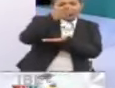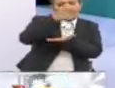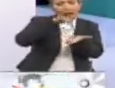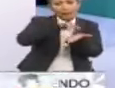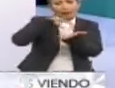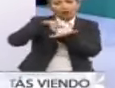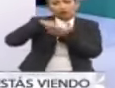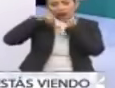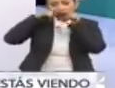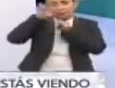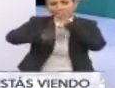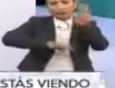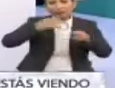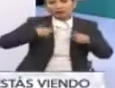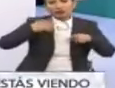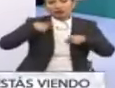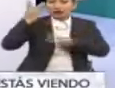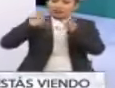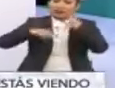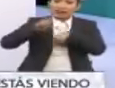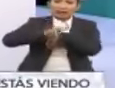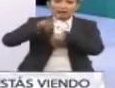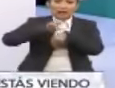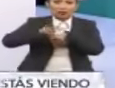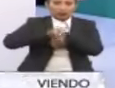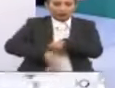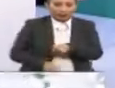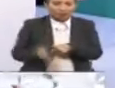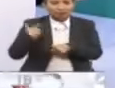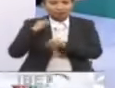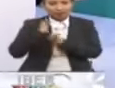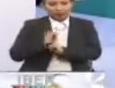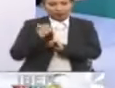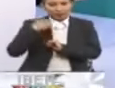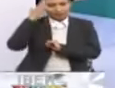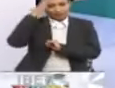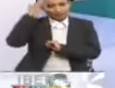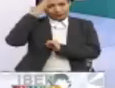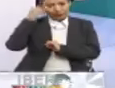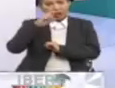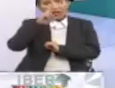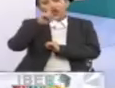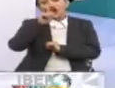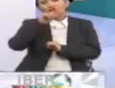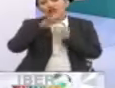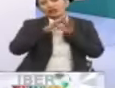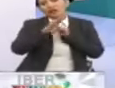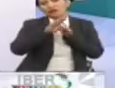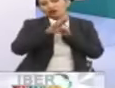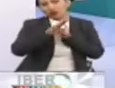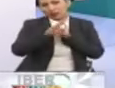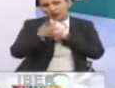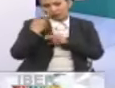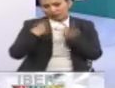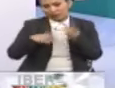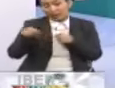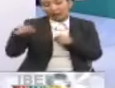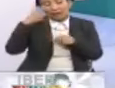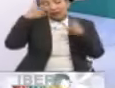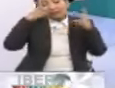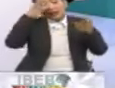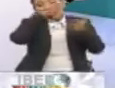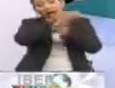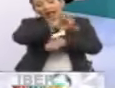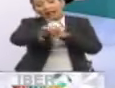para ayudar en la atención de los indocumentados venezolanos. El alto comisionado para los refugiados también dijo que visitará